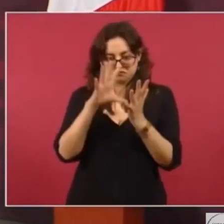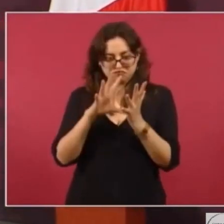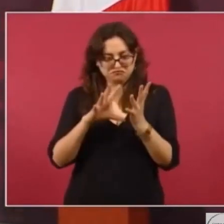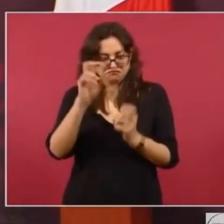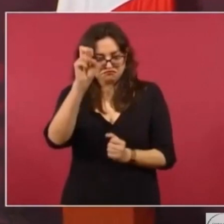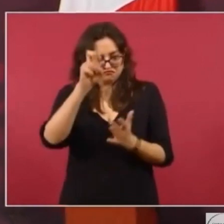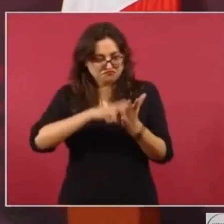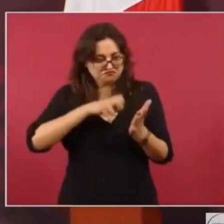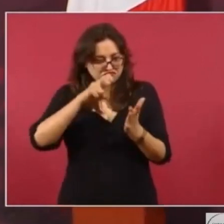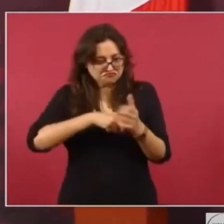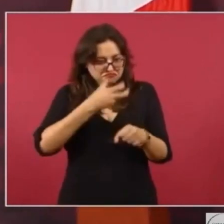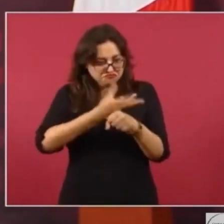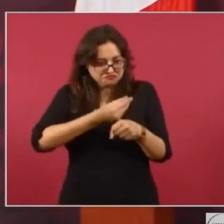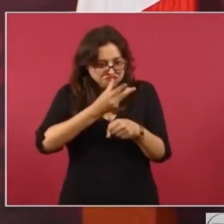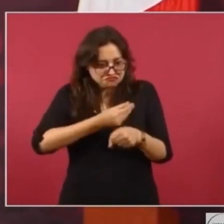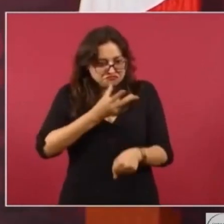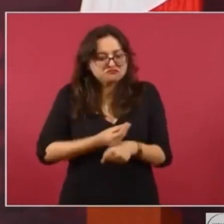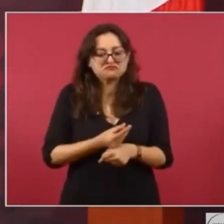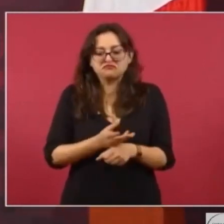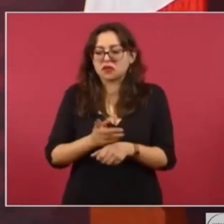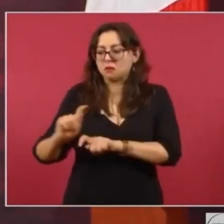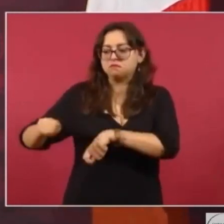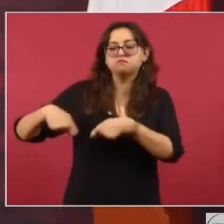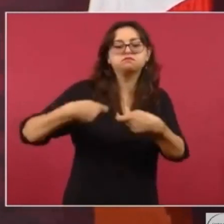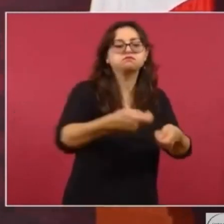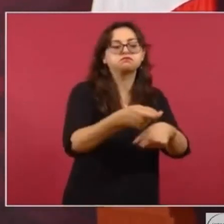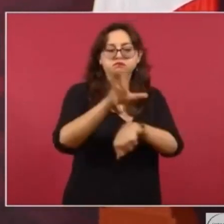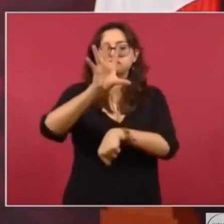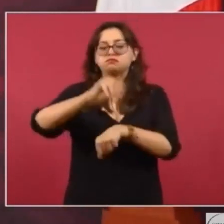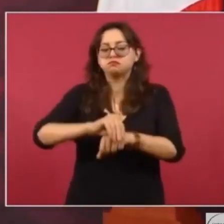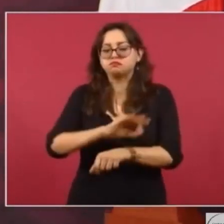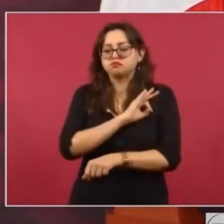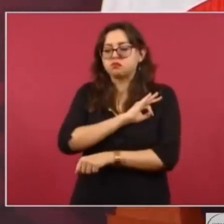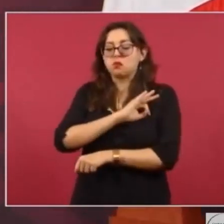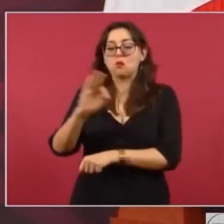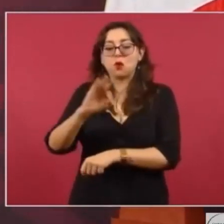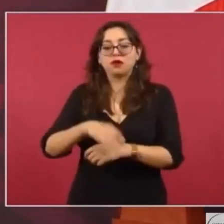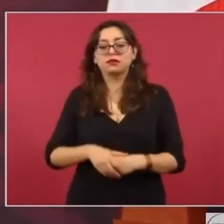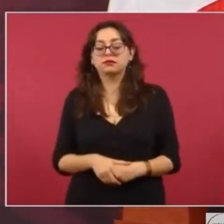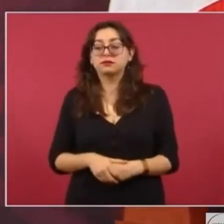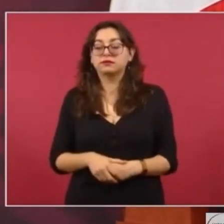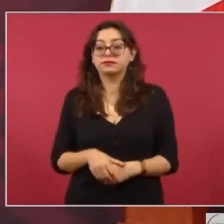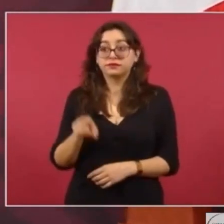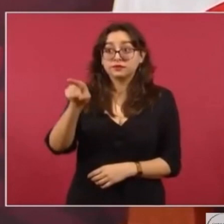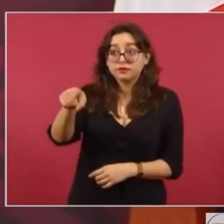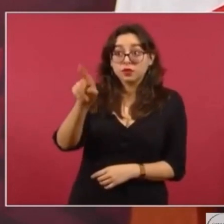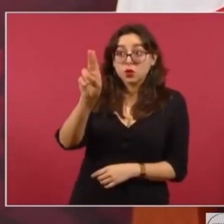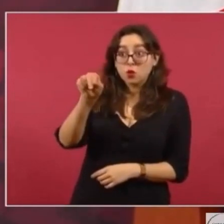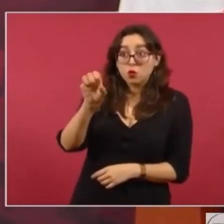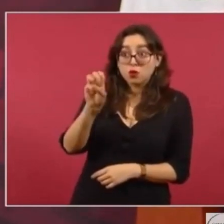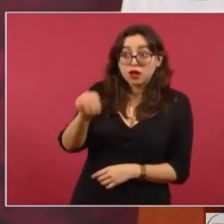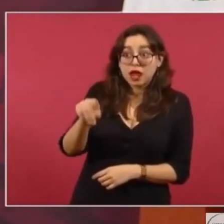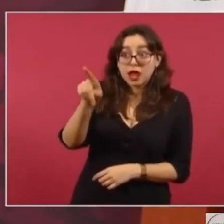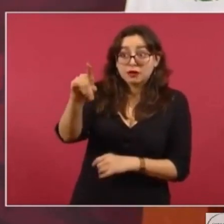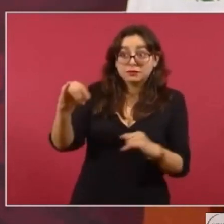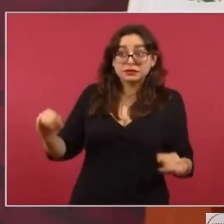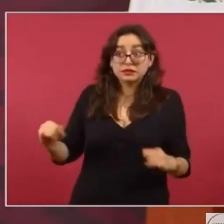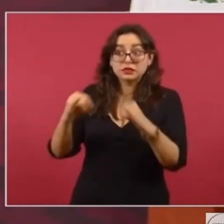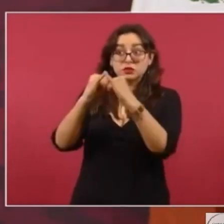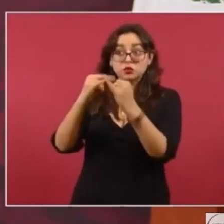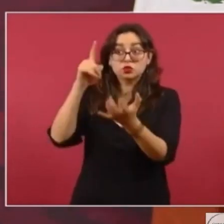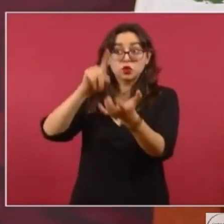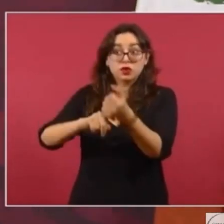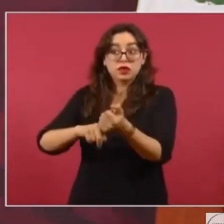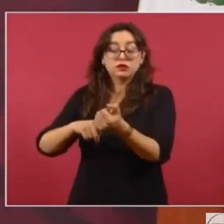¿Cuándo hubo alguna protesta de este instituto